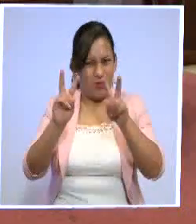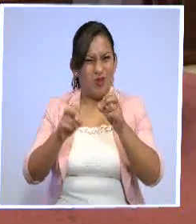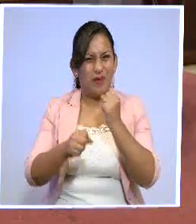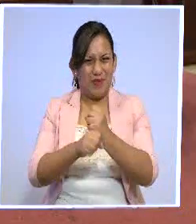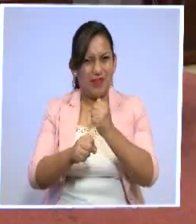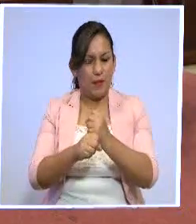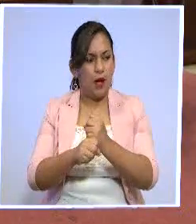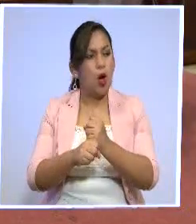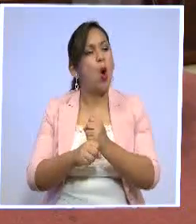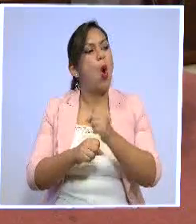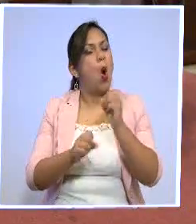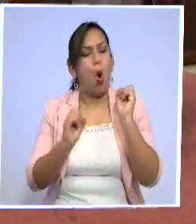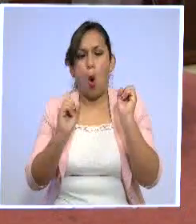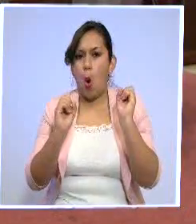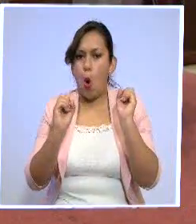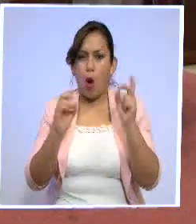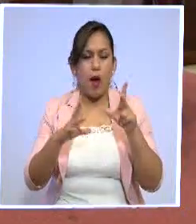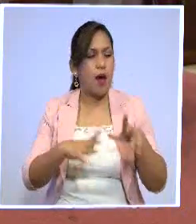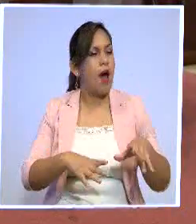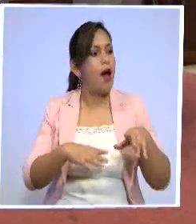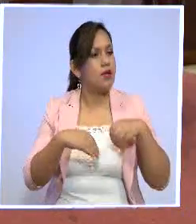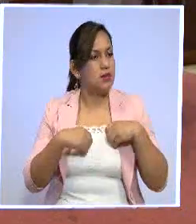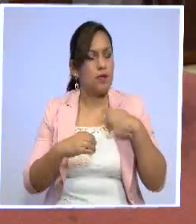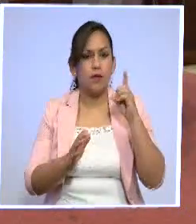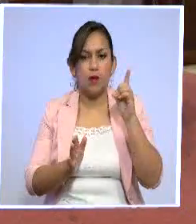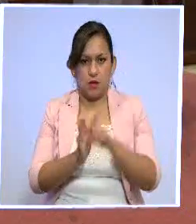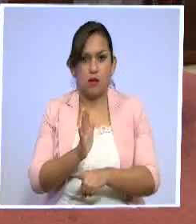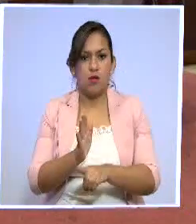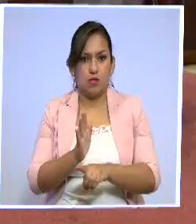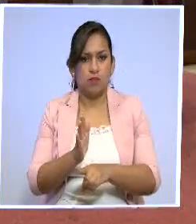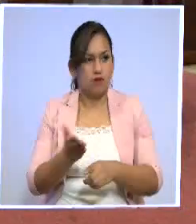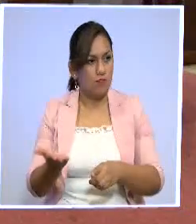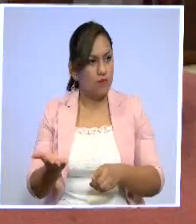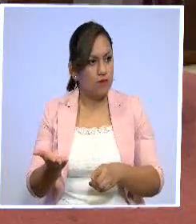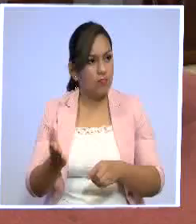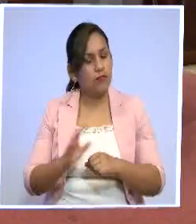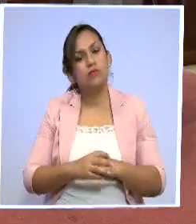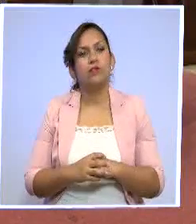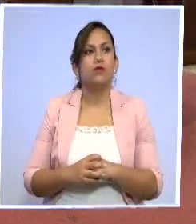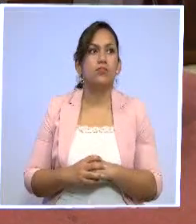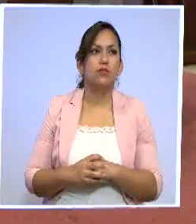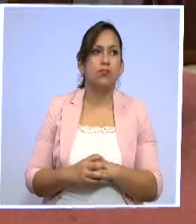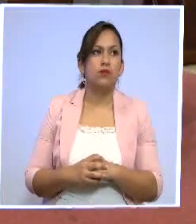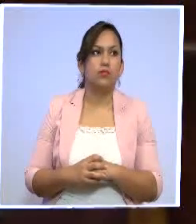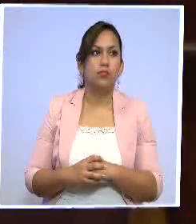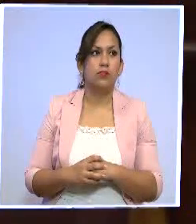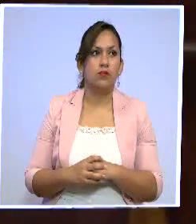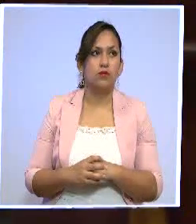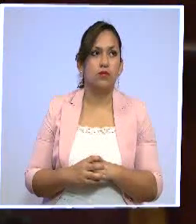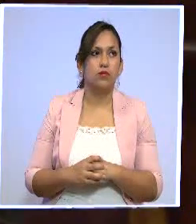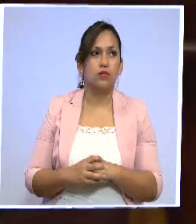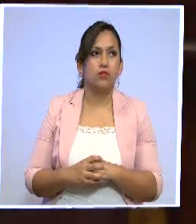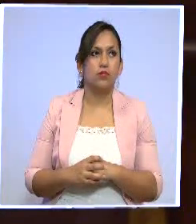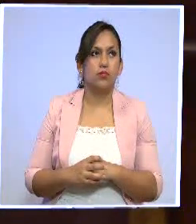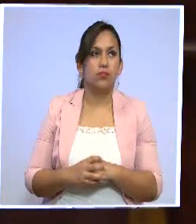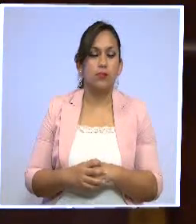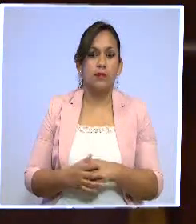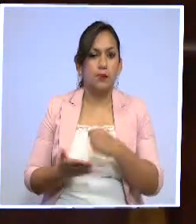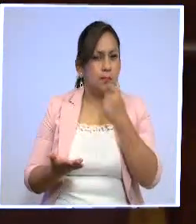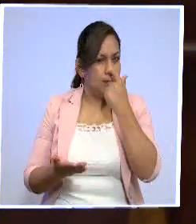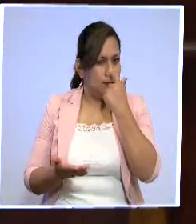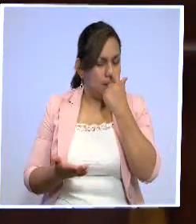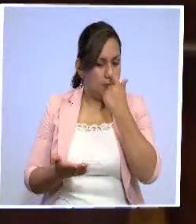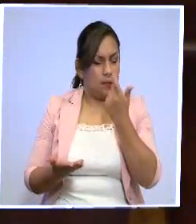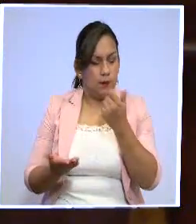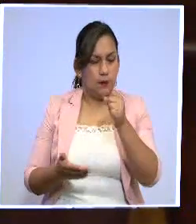instrumentaría entonces la modificación legal? Porque la Constitución no podría estar por encima de la ley, en ese tema. A ver, la Constitución